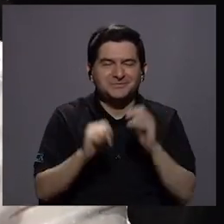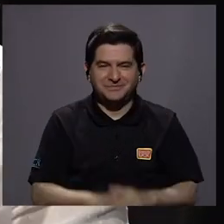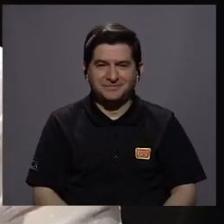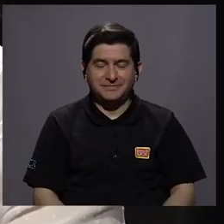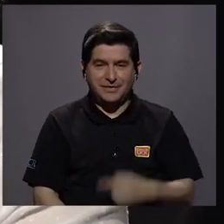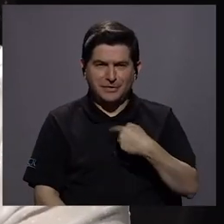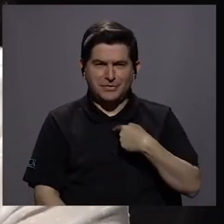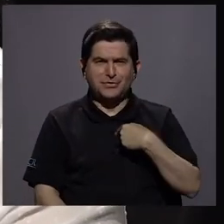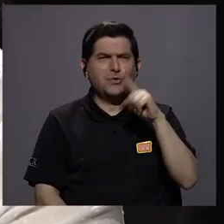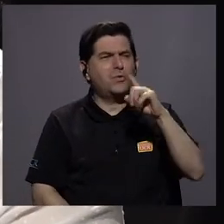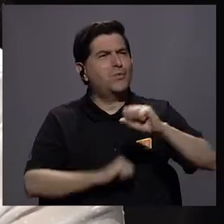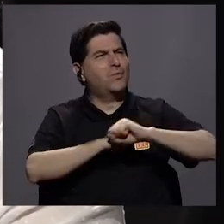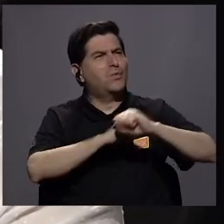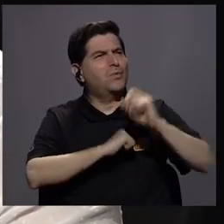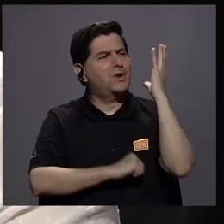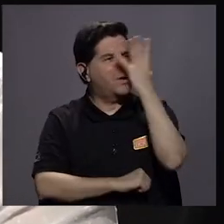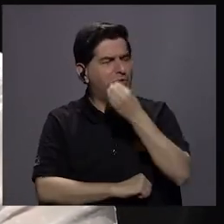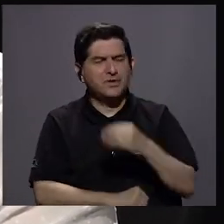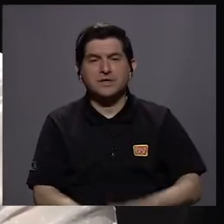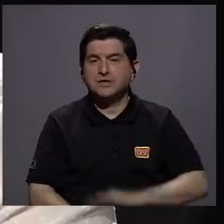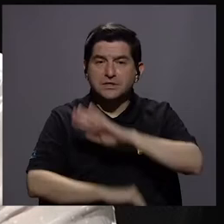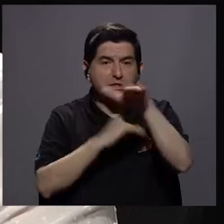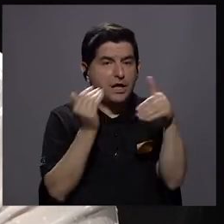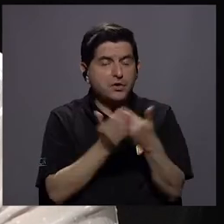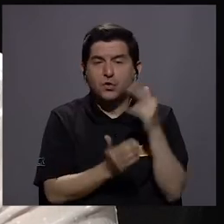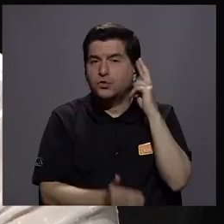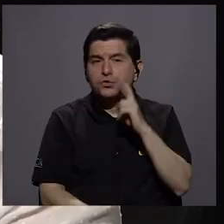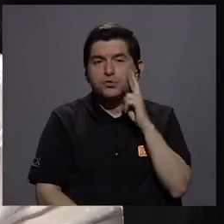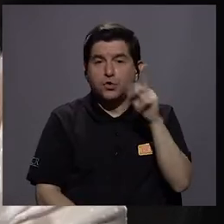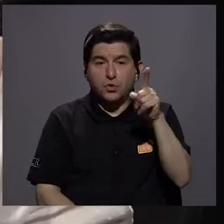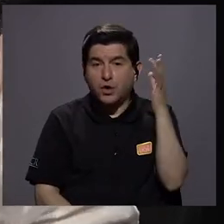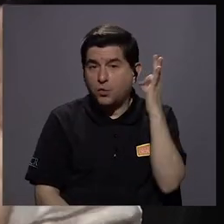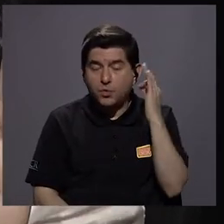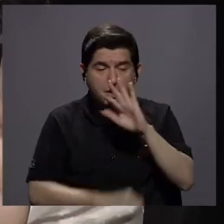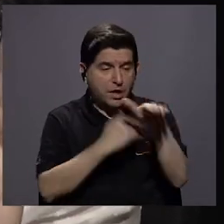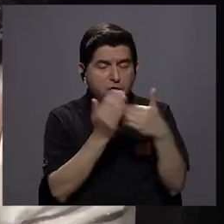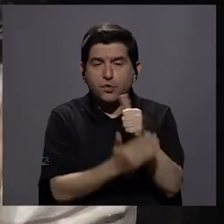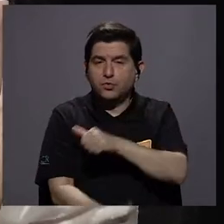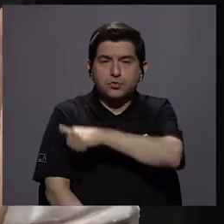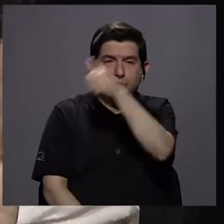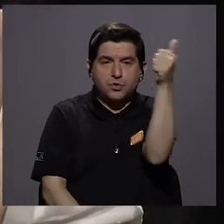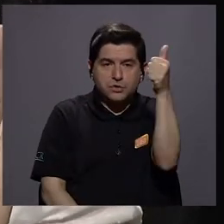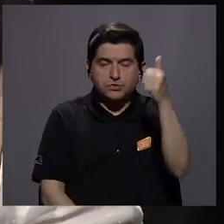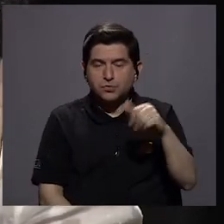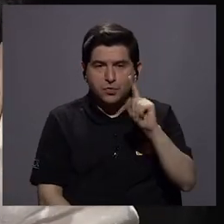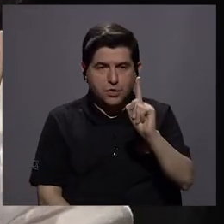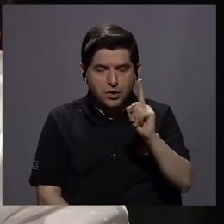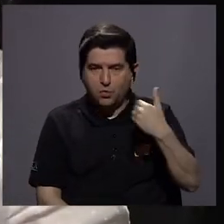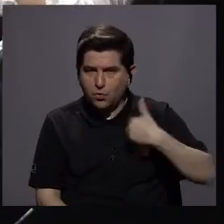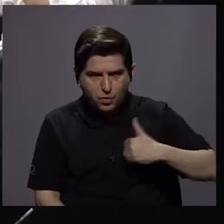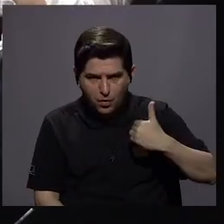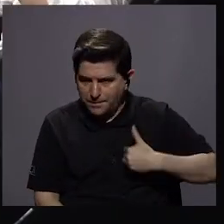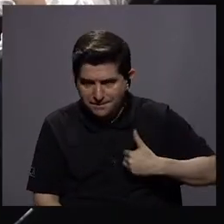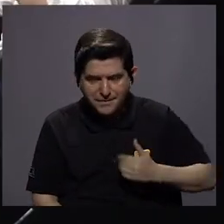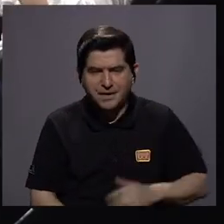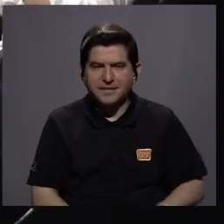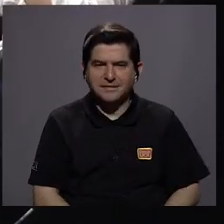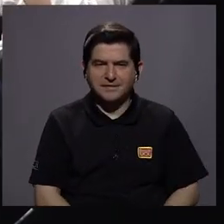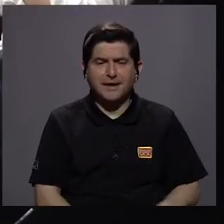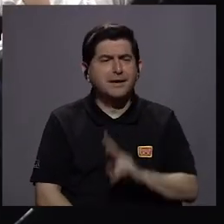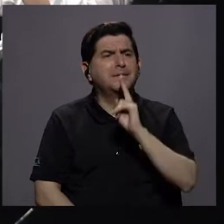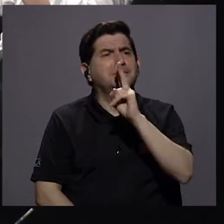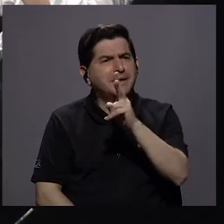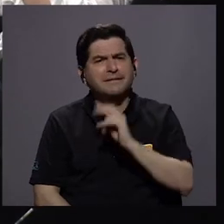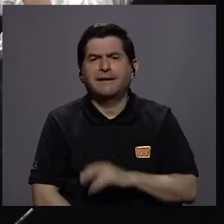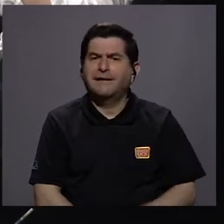yo vi un anuncio muy bonito que decía, no todo es rosado en una mujer, no todo es azul en un hombre, o celeste en un hombre. Y es cierto.